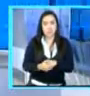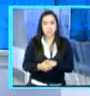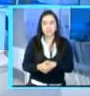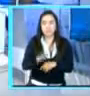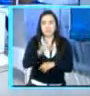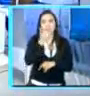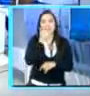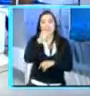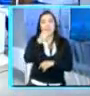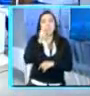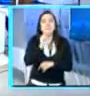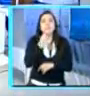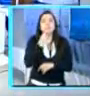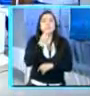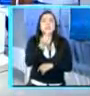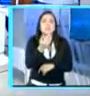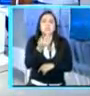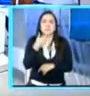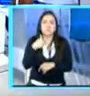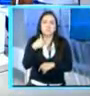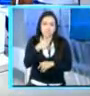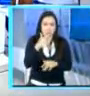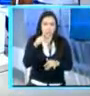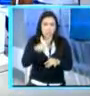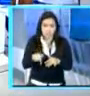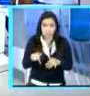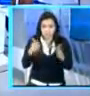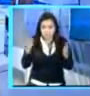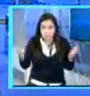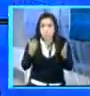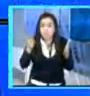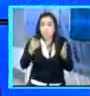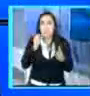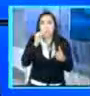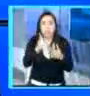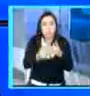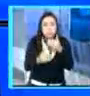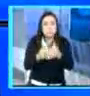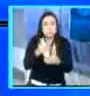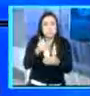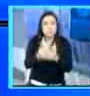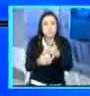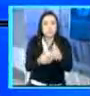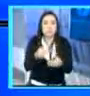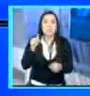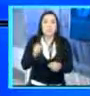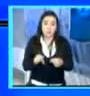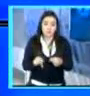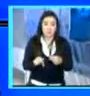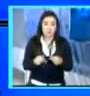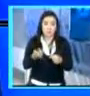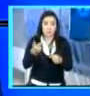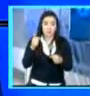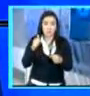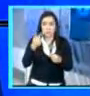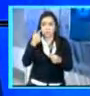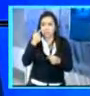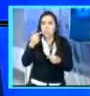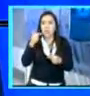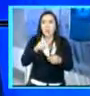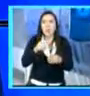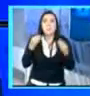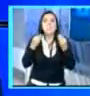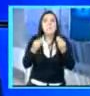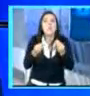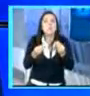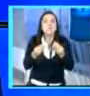Y un país que está esperando, por supuesto, dar los siguientes pasos, porque algo que se ha estado repitiendo muchísimo a través de nuestros invitados es que no se